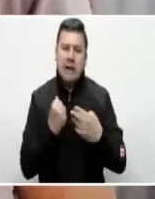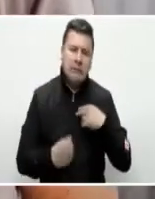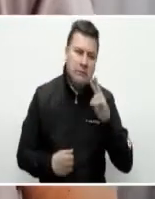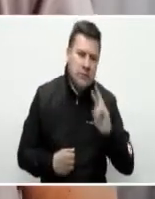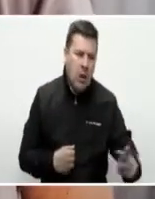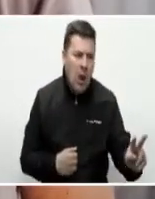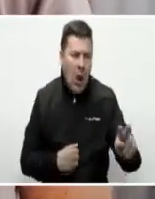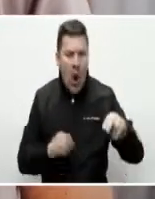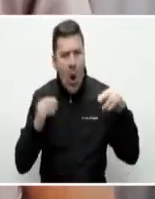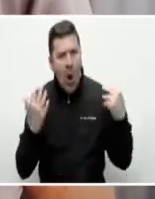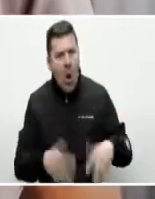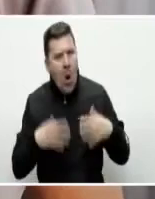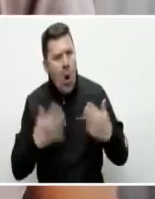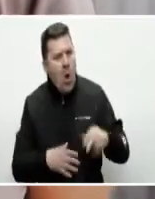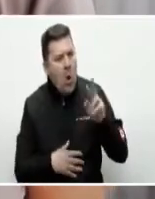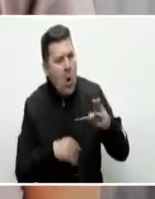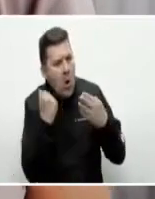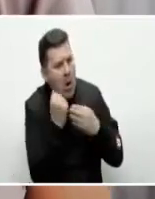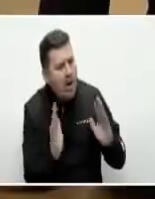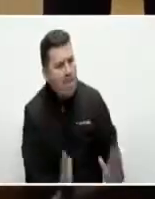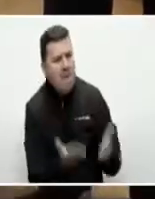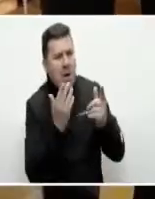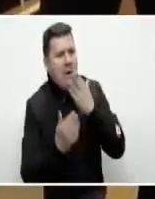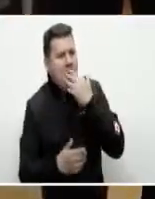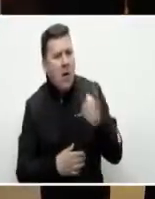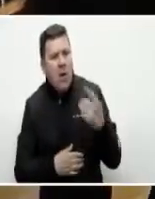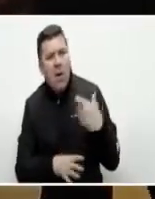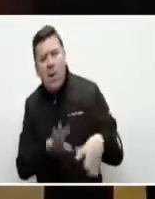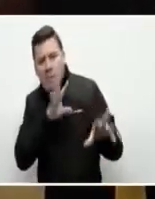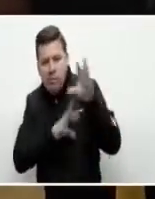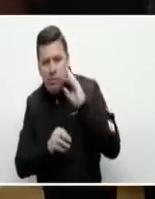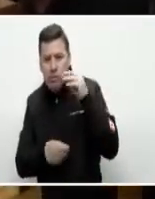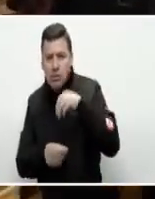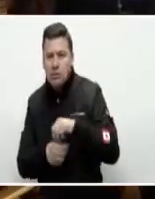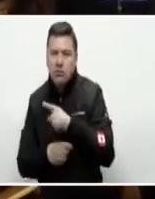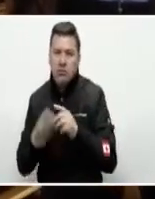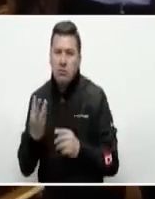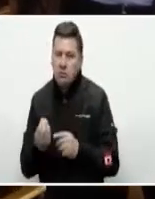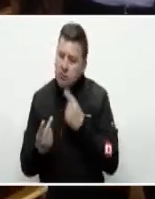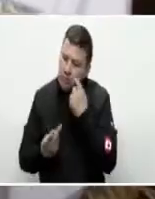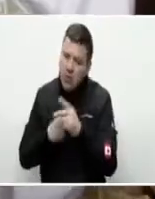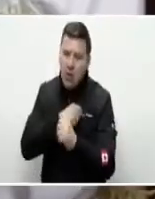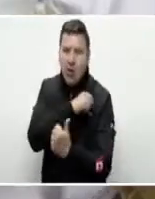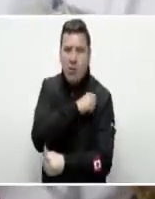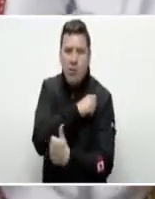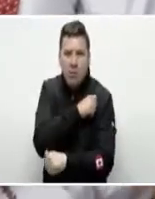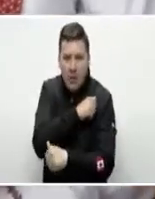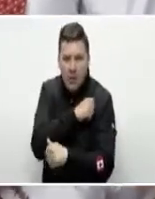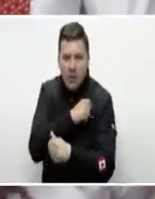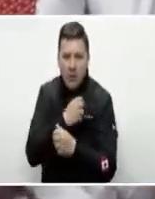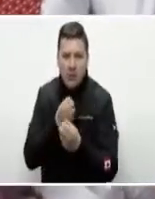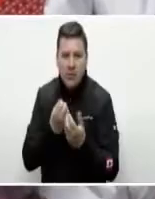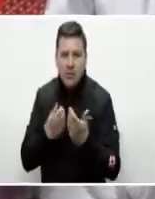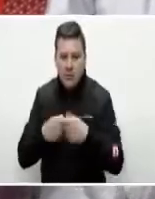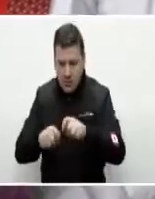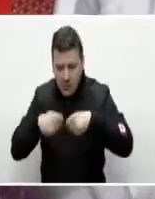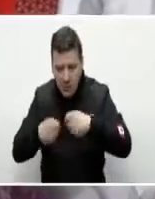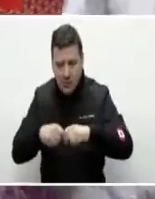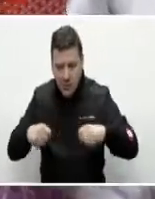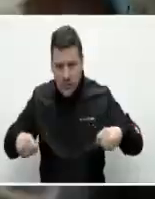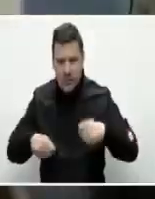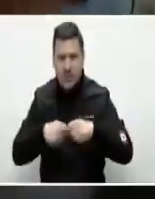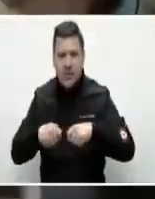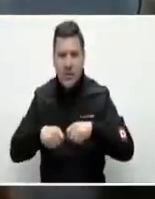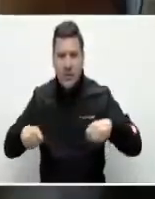puede brindar y realiza me dieron ganas de llorar. Otros miembros de la misión recibieron en Boyacá transferencia en tejeduría, en